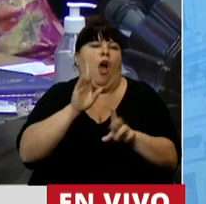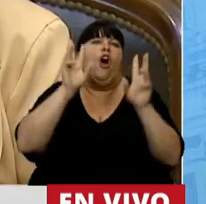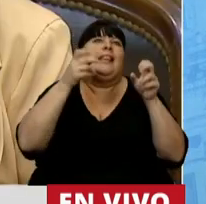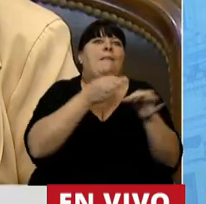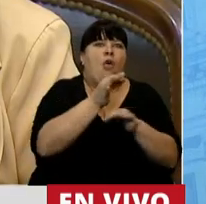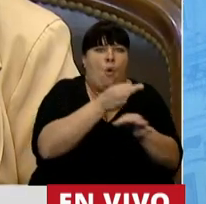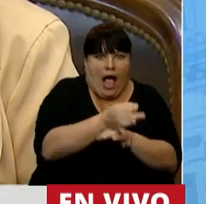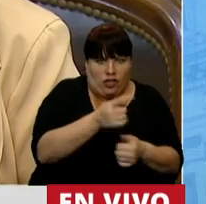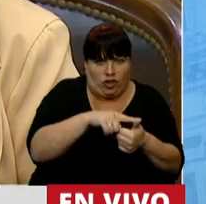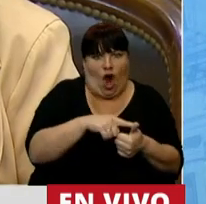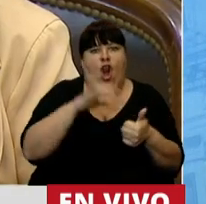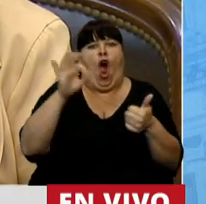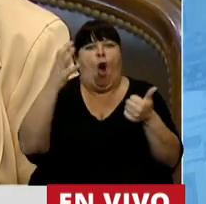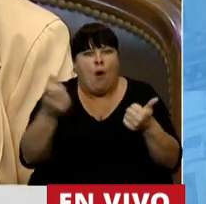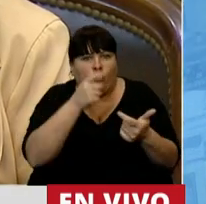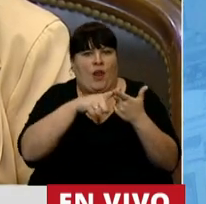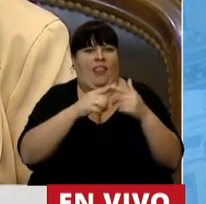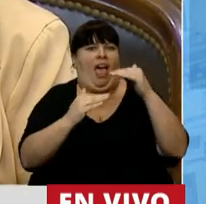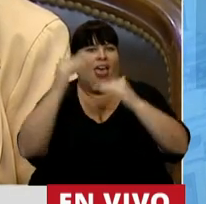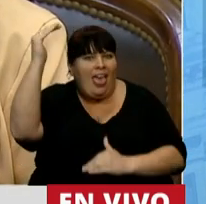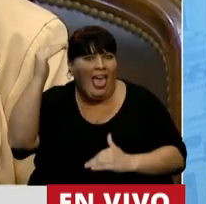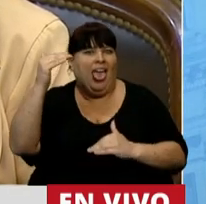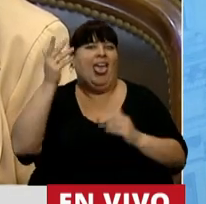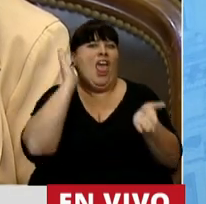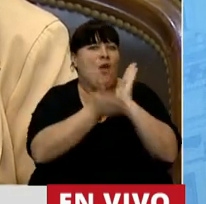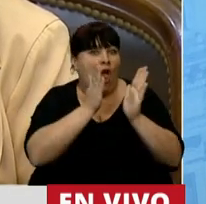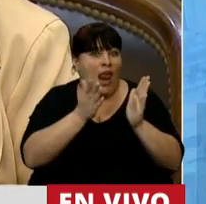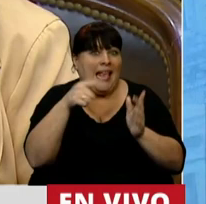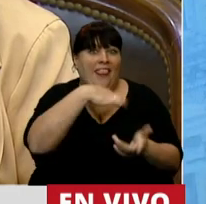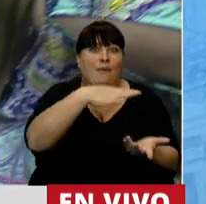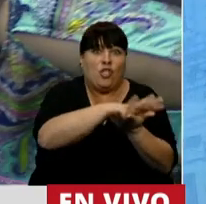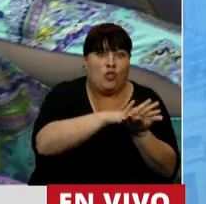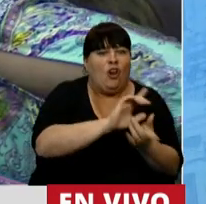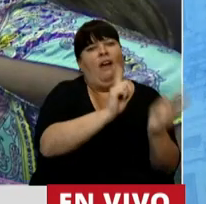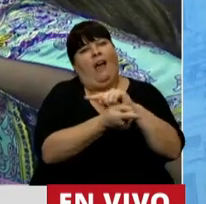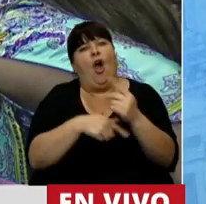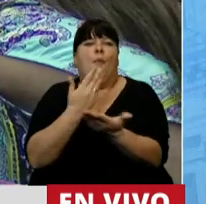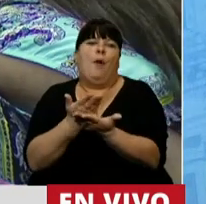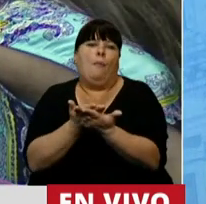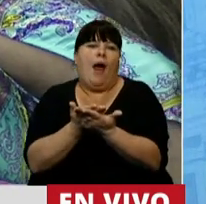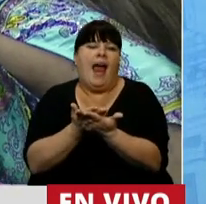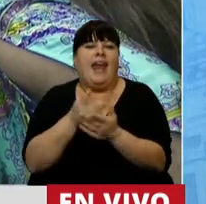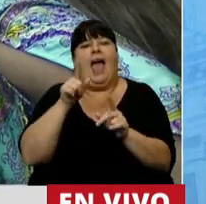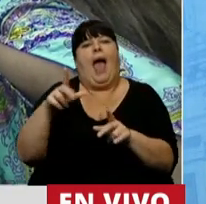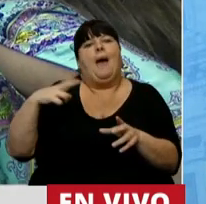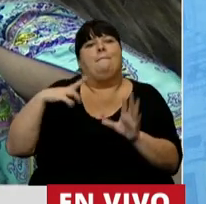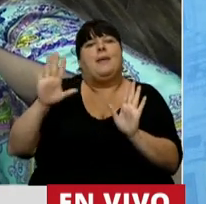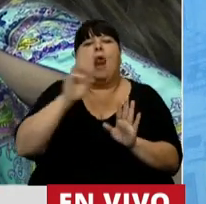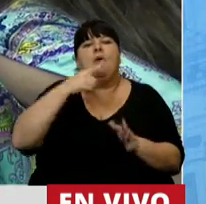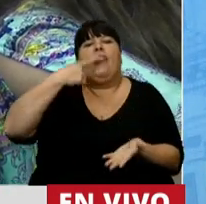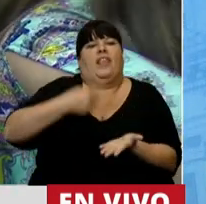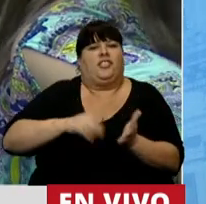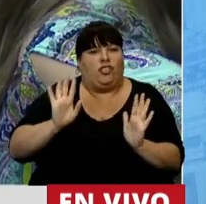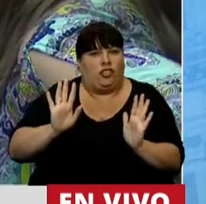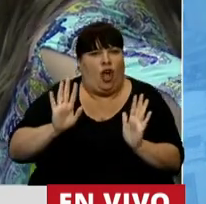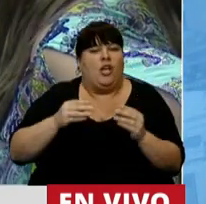educación, las oportunidades, las desigualdades y las violencias, venimos a proponer que quede en la esfera privada de la mujer